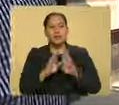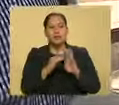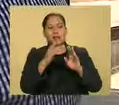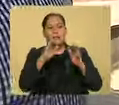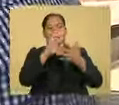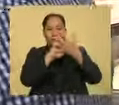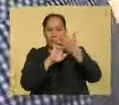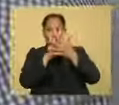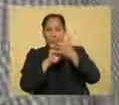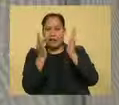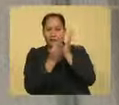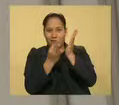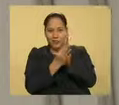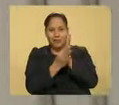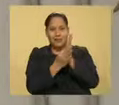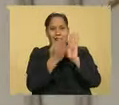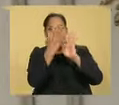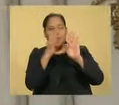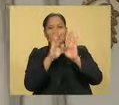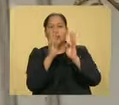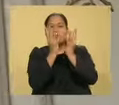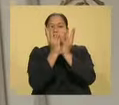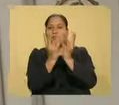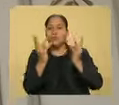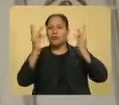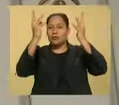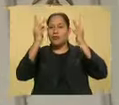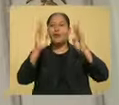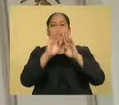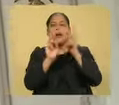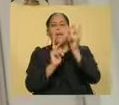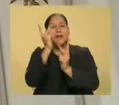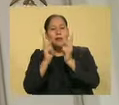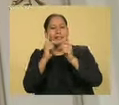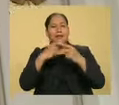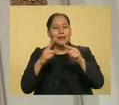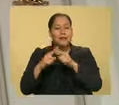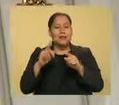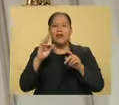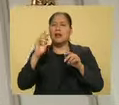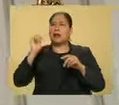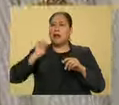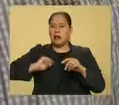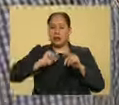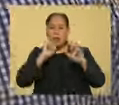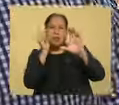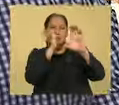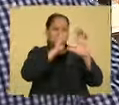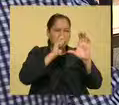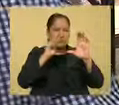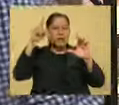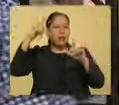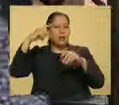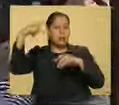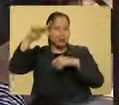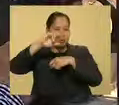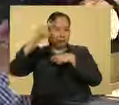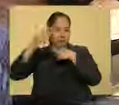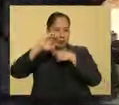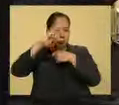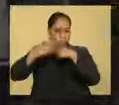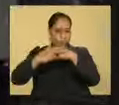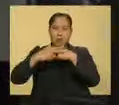San Juan, en donde hay formas vegetales, todo este tipo de elementos del Art Nubop, muy influenciados acá en la